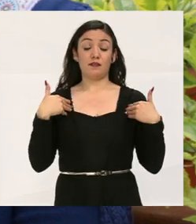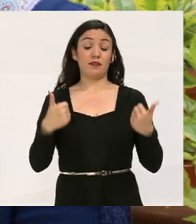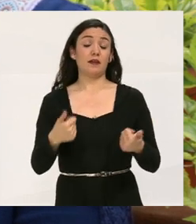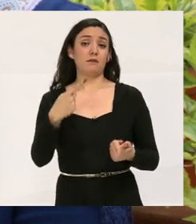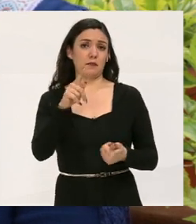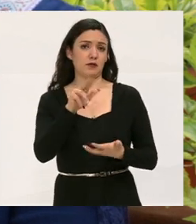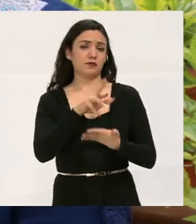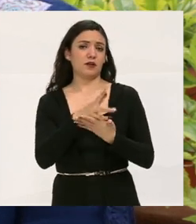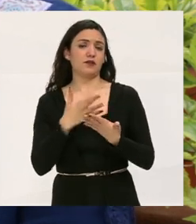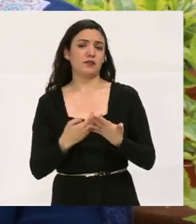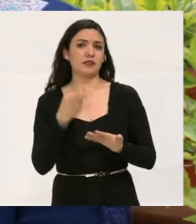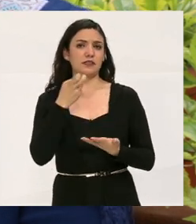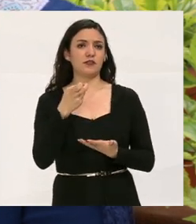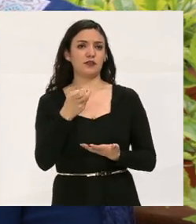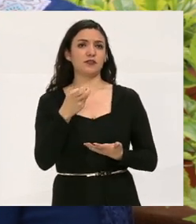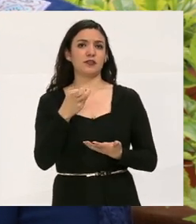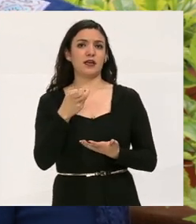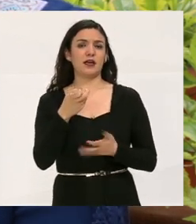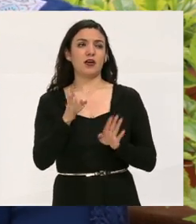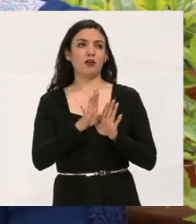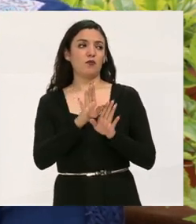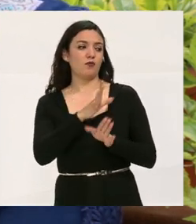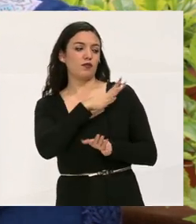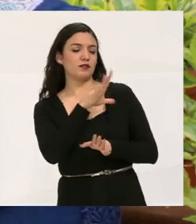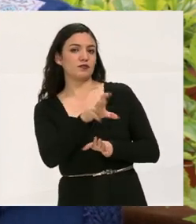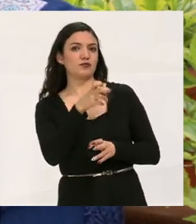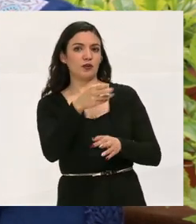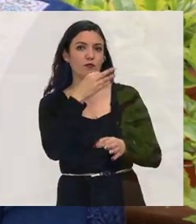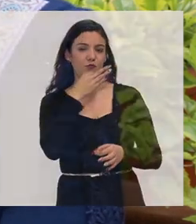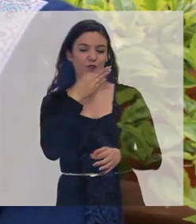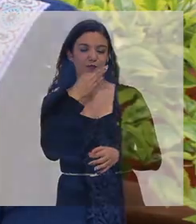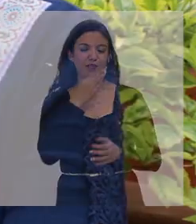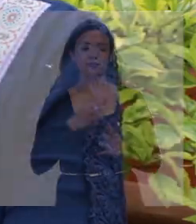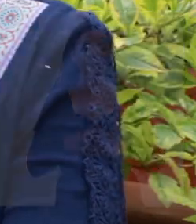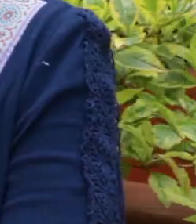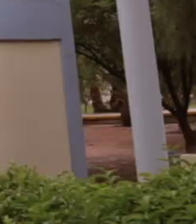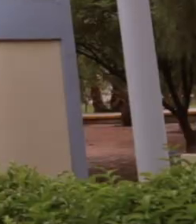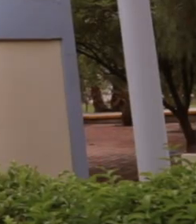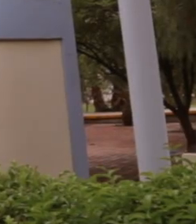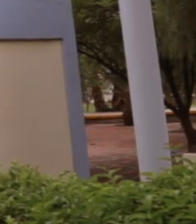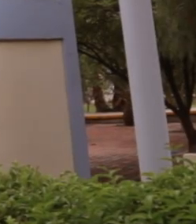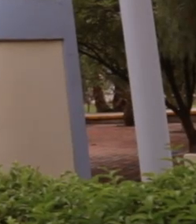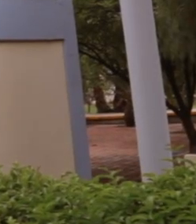entenderlo, pero sí se ha recibido ese tipo de rechazo en algún momento.